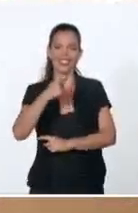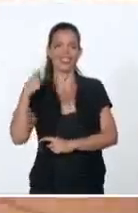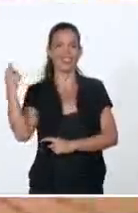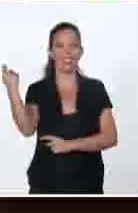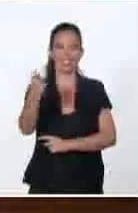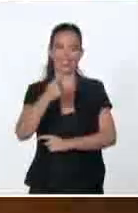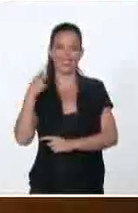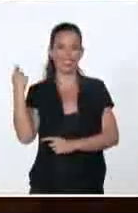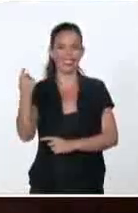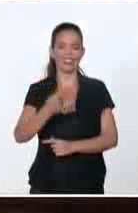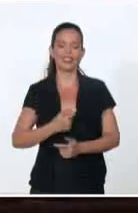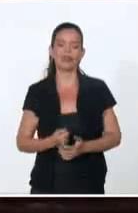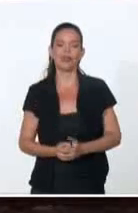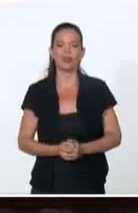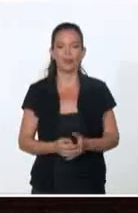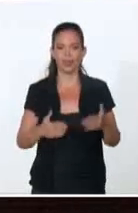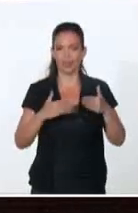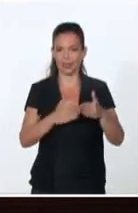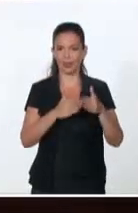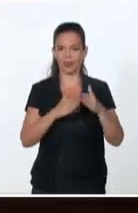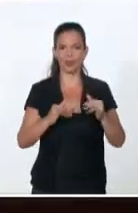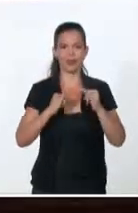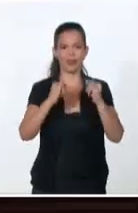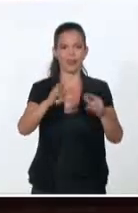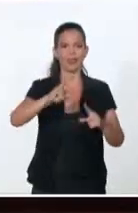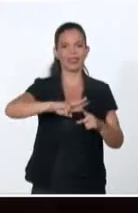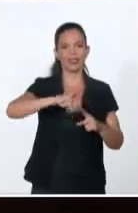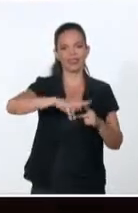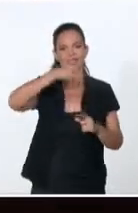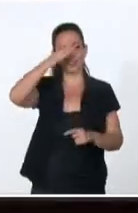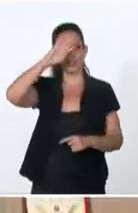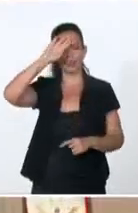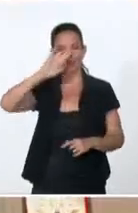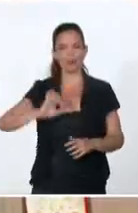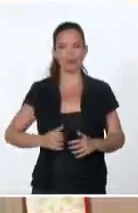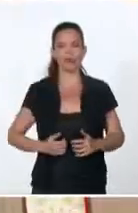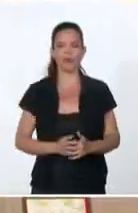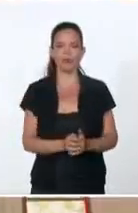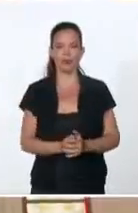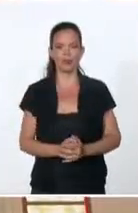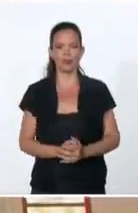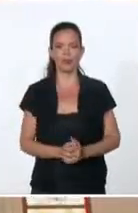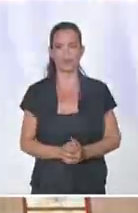Desde Gran Más, sería María Reyes Casate para el Sistema Informativo de la Televisión Cubana.